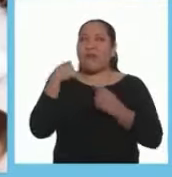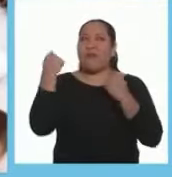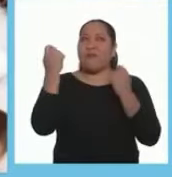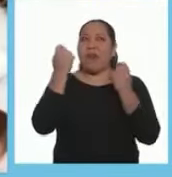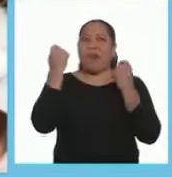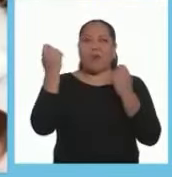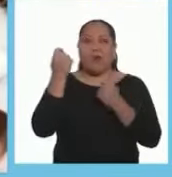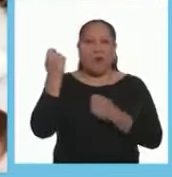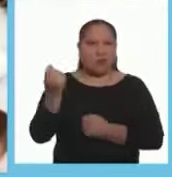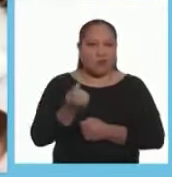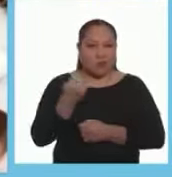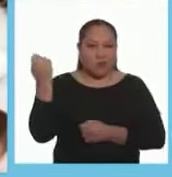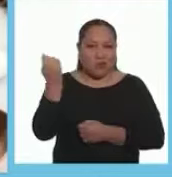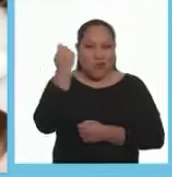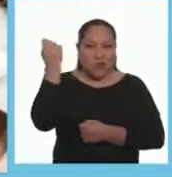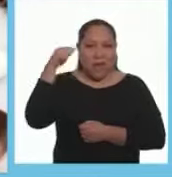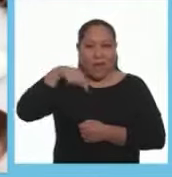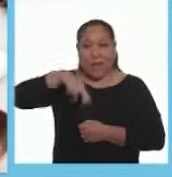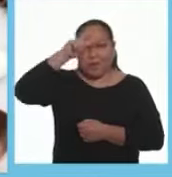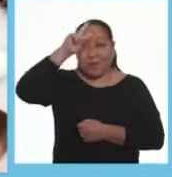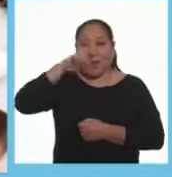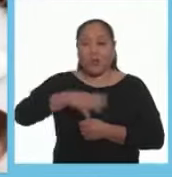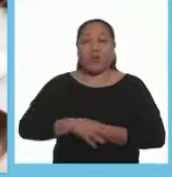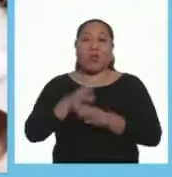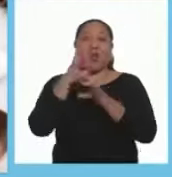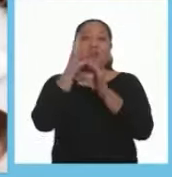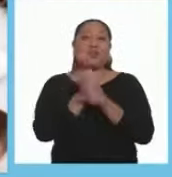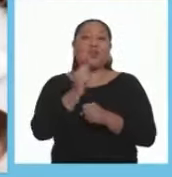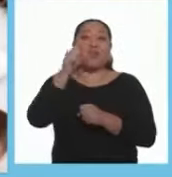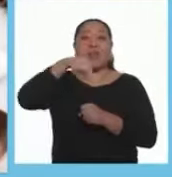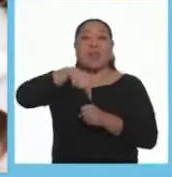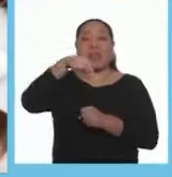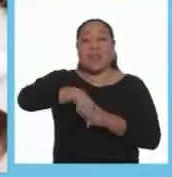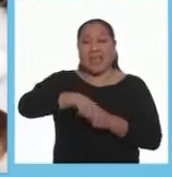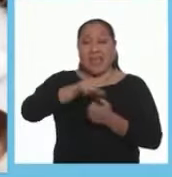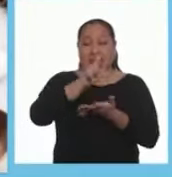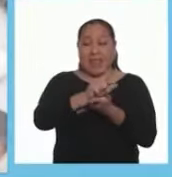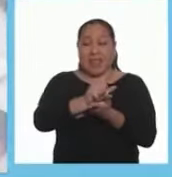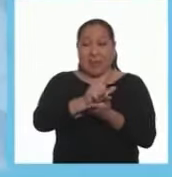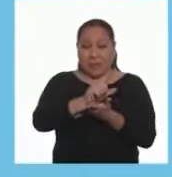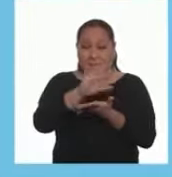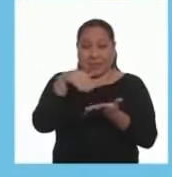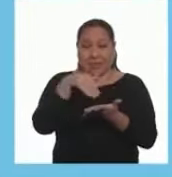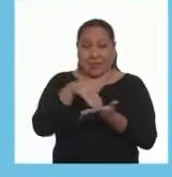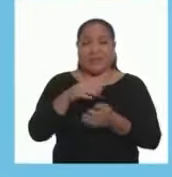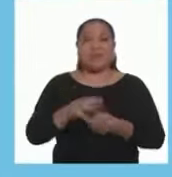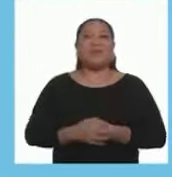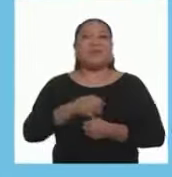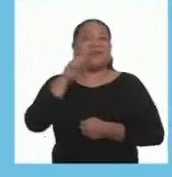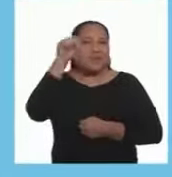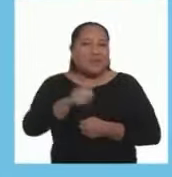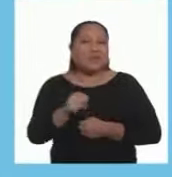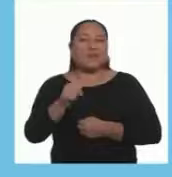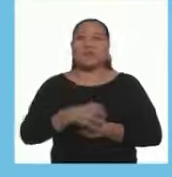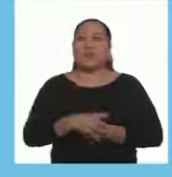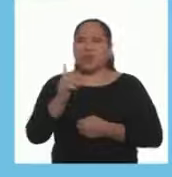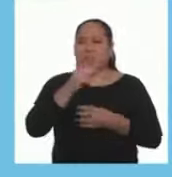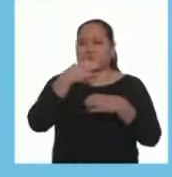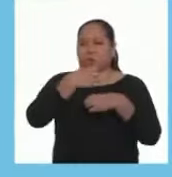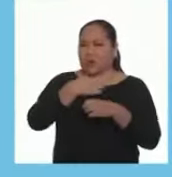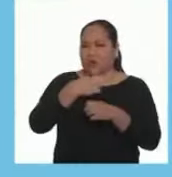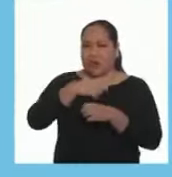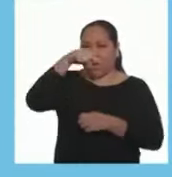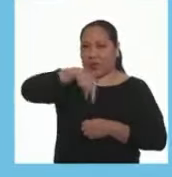los postres más famosos del Perú Y una tradición en la ciudad de Lima? ¡Claro que sí!